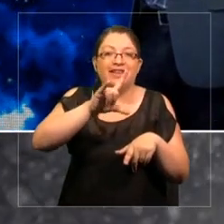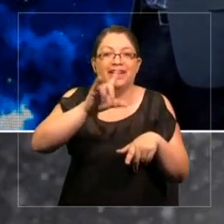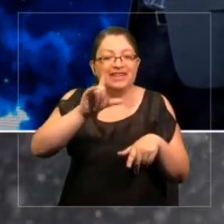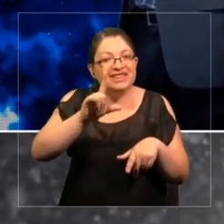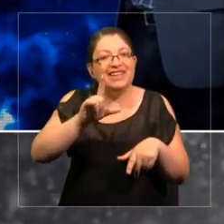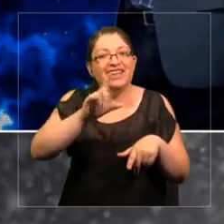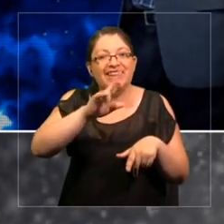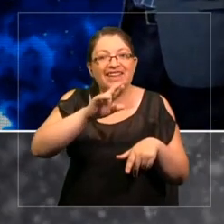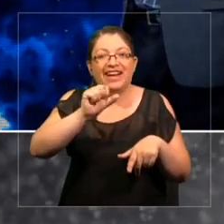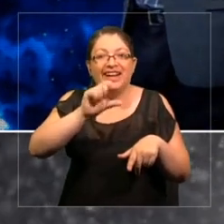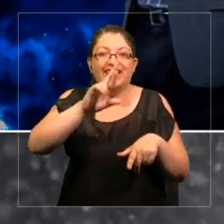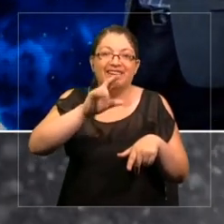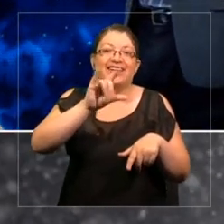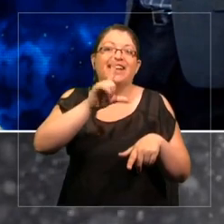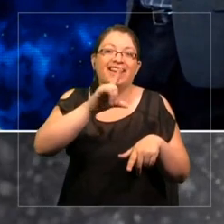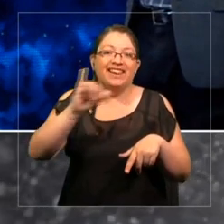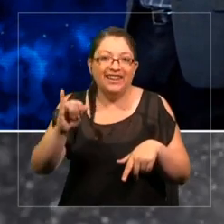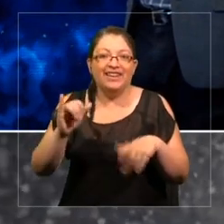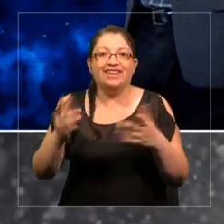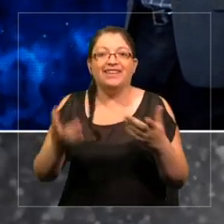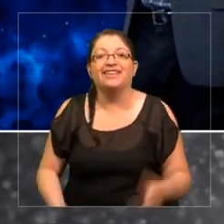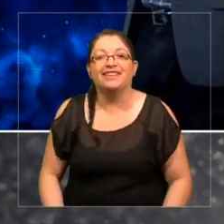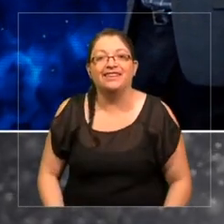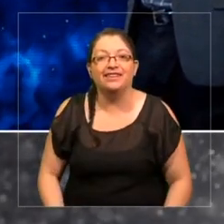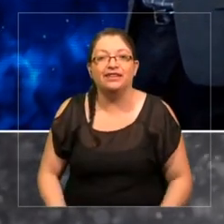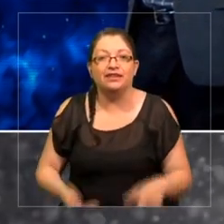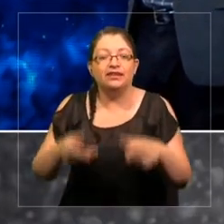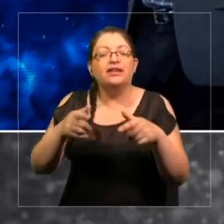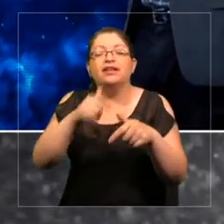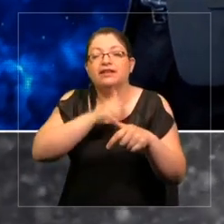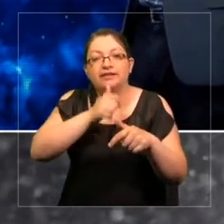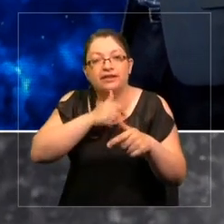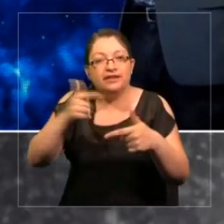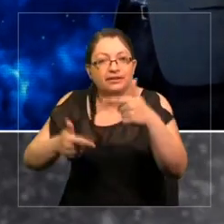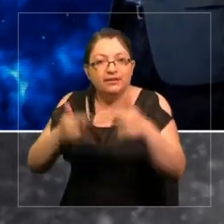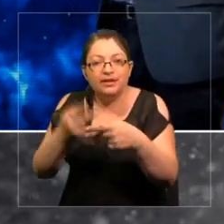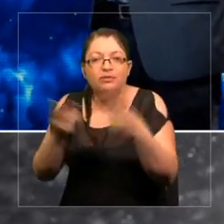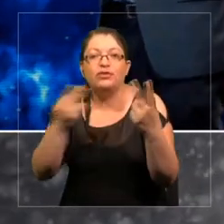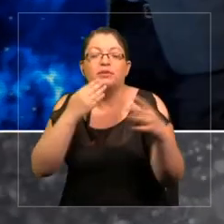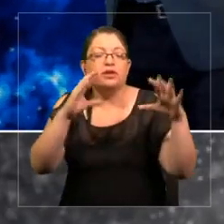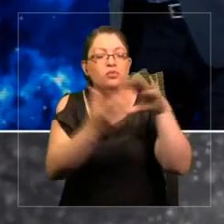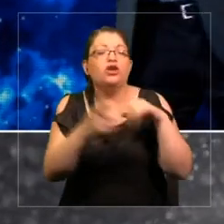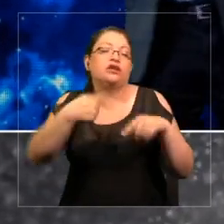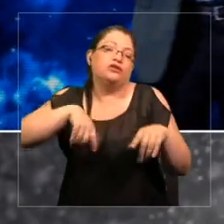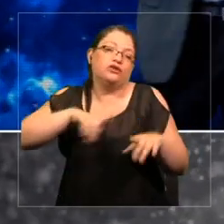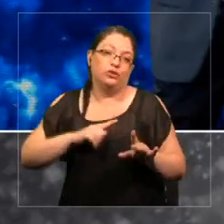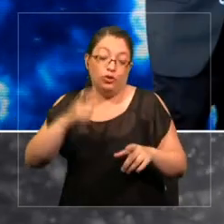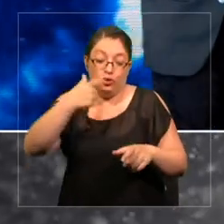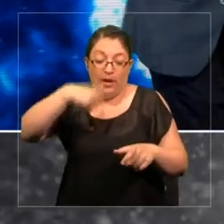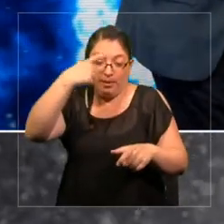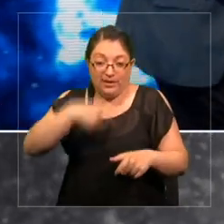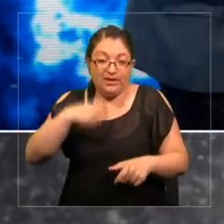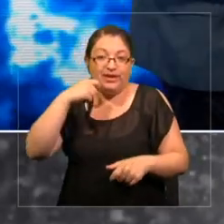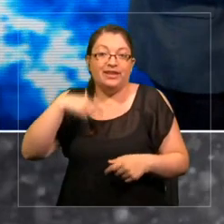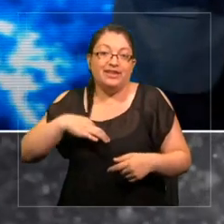el tercer punto es la falta de la demanda pública por política. Eso somos nosotros. Esta es la sociedad civil, los consumidores, los